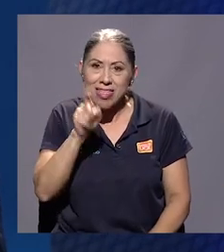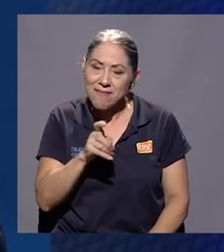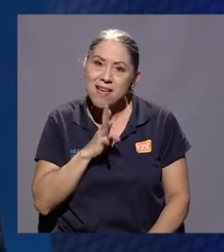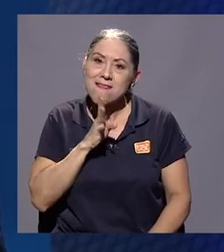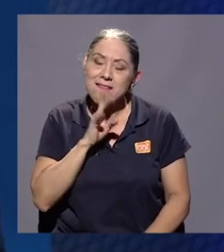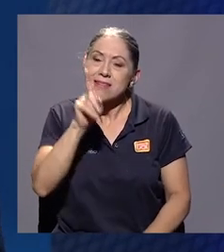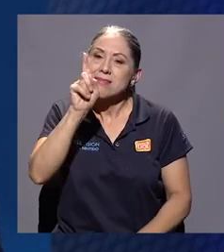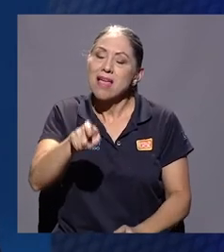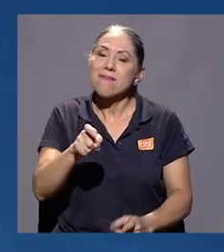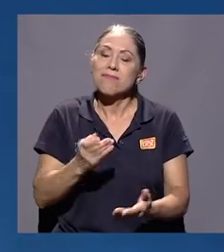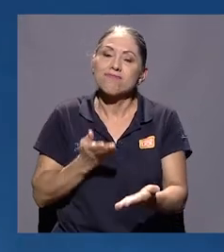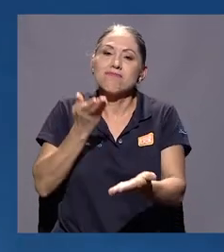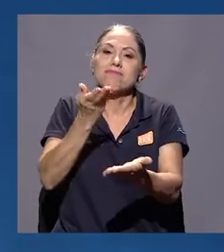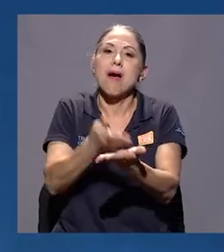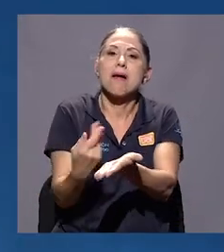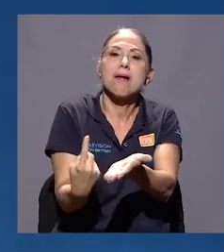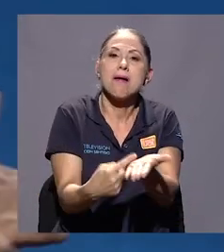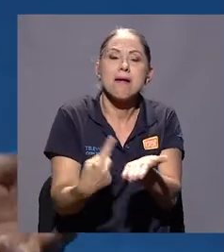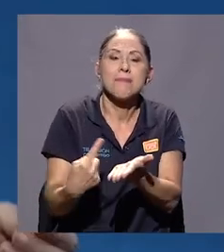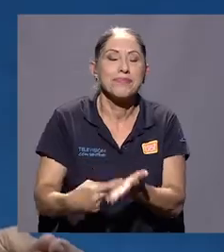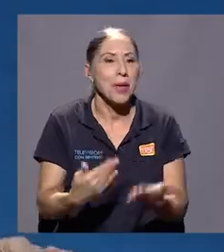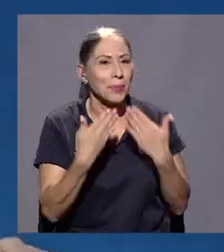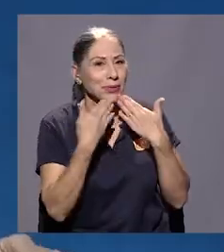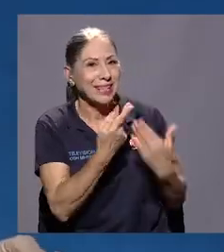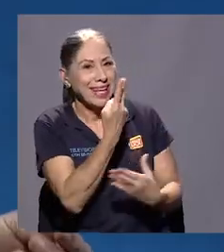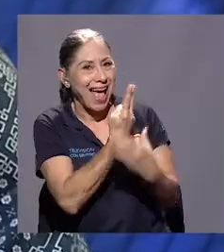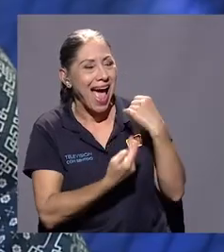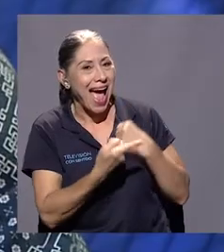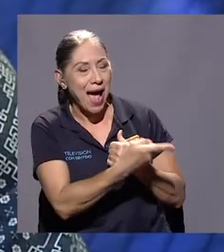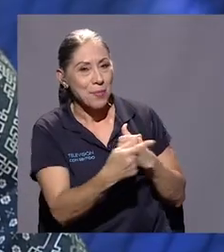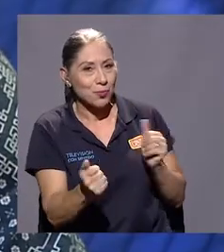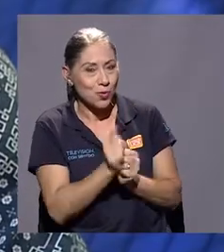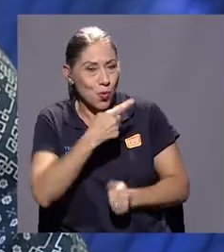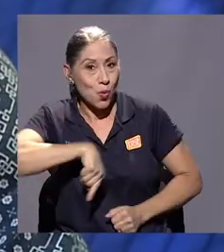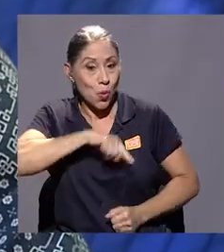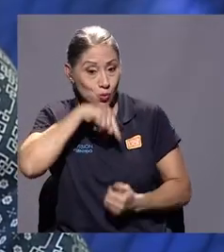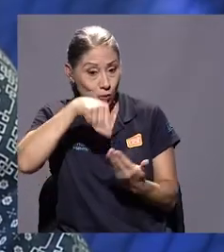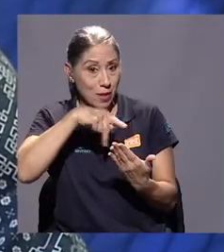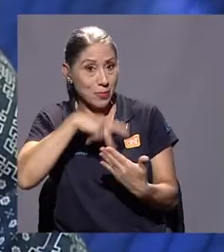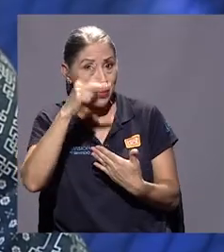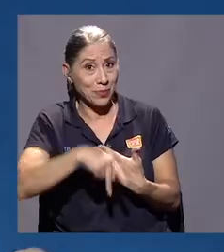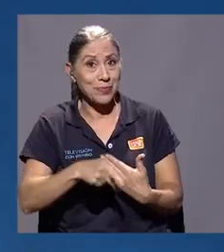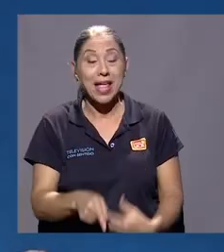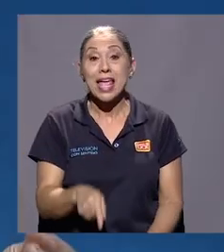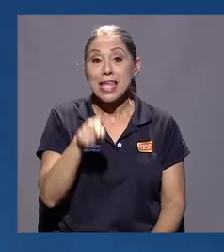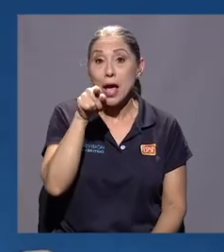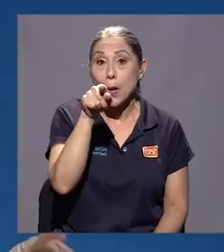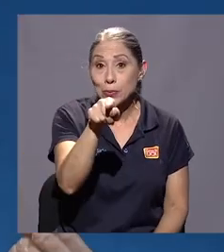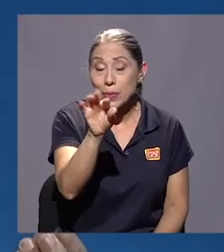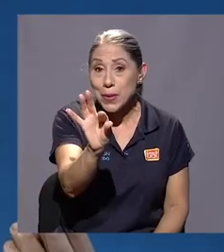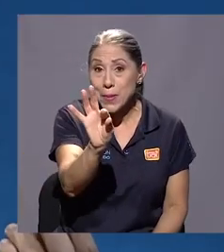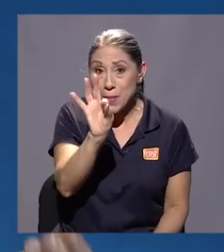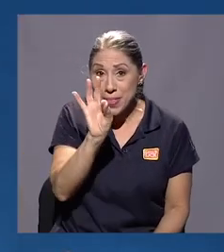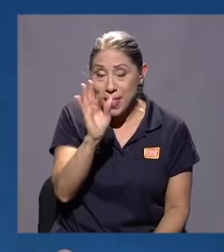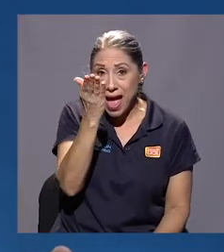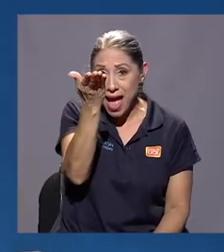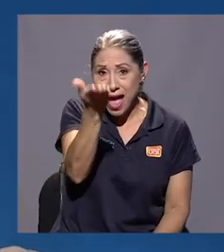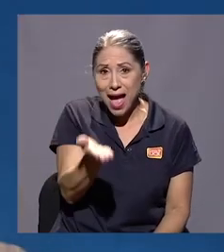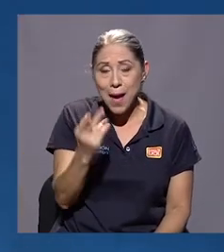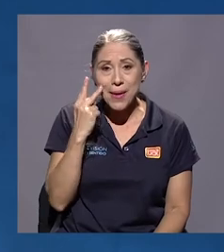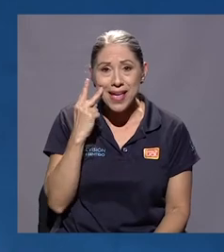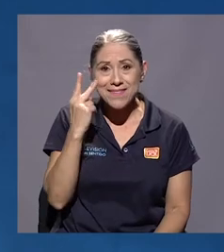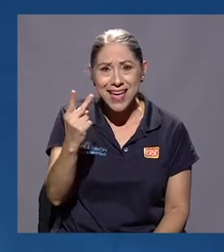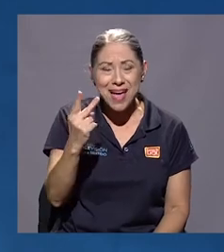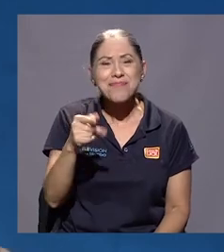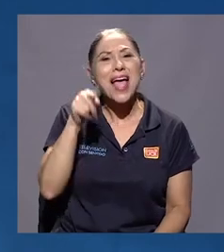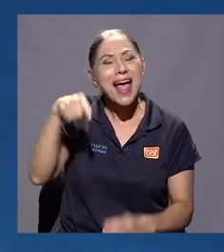y de poner sobre la mesa. Bueno, muchísimas gracias a ambos por acompañarnos en este espacio y a usted invitarlo y invitarla a